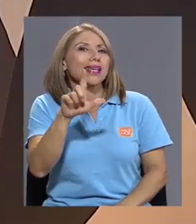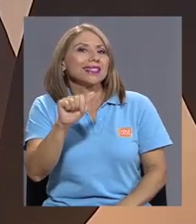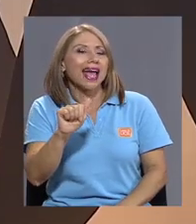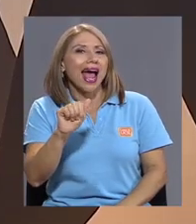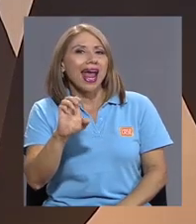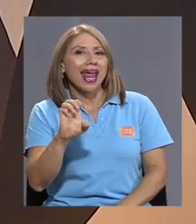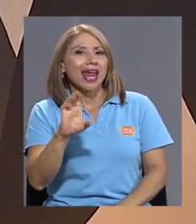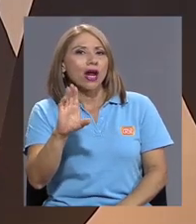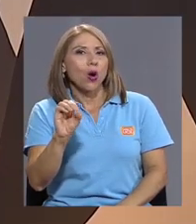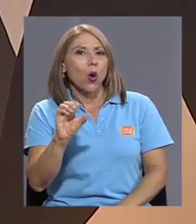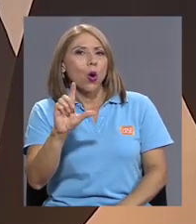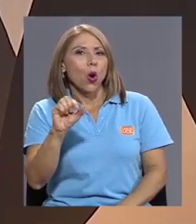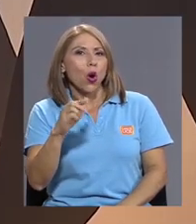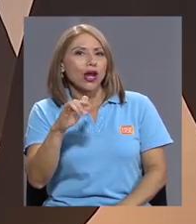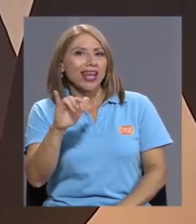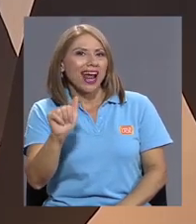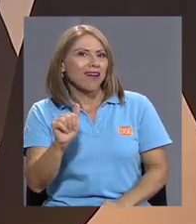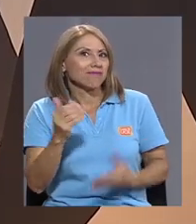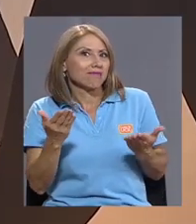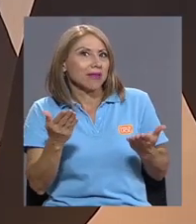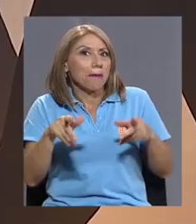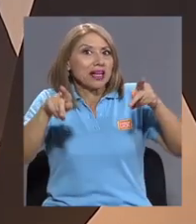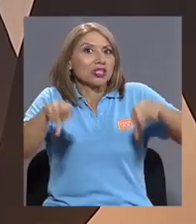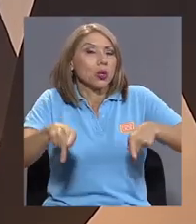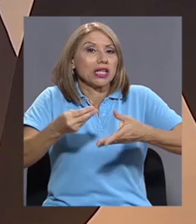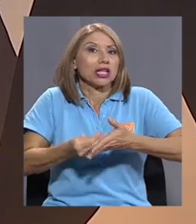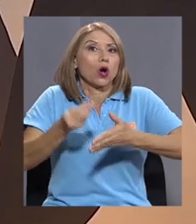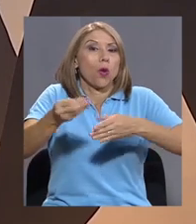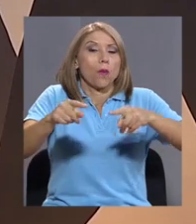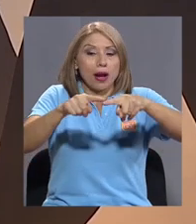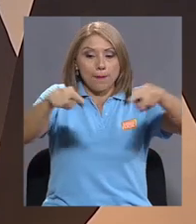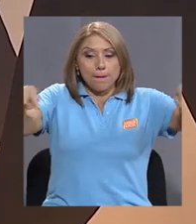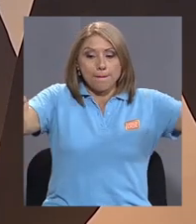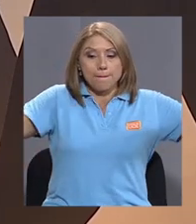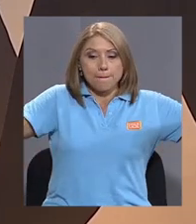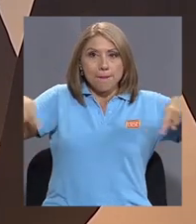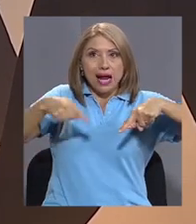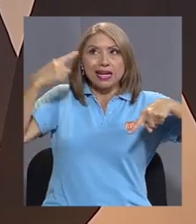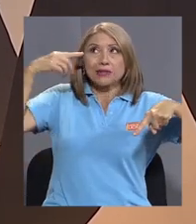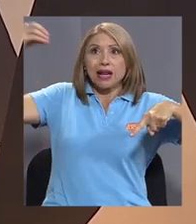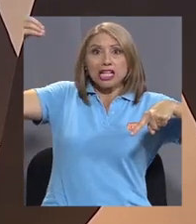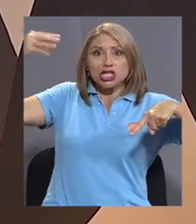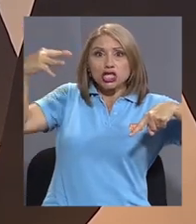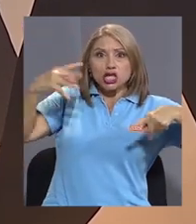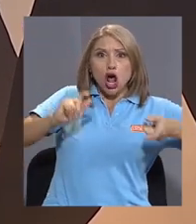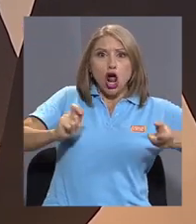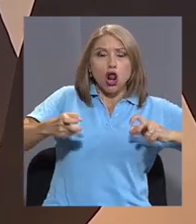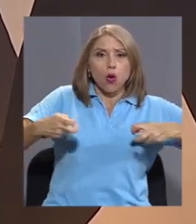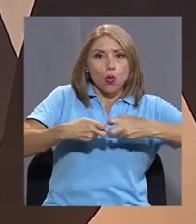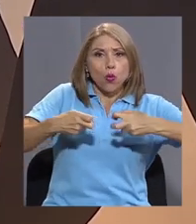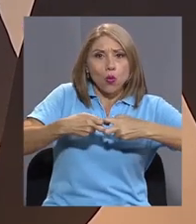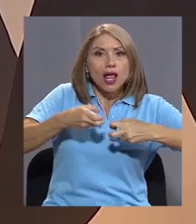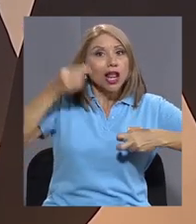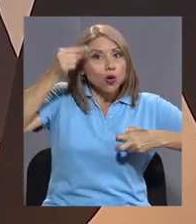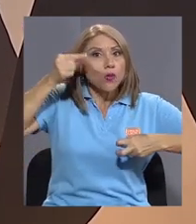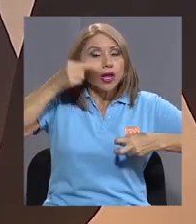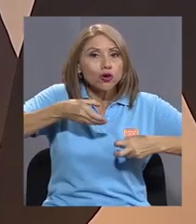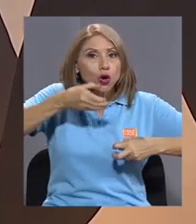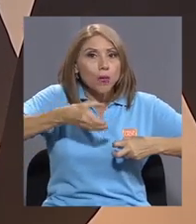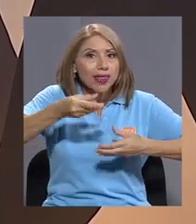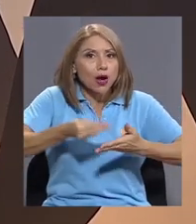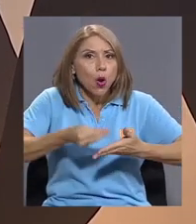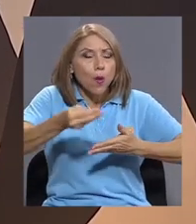televidentes que compran paneles solares, porque el gobierno recomienda comprar paneles solares para sustituir